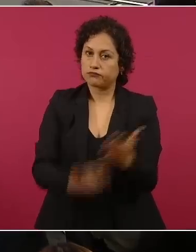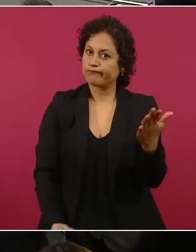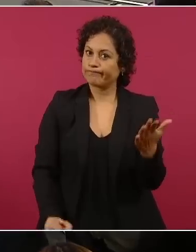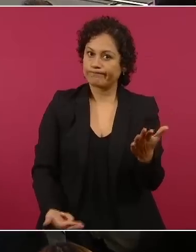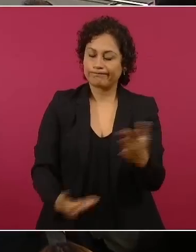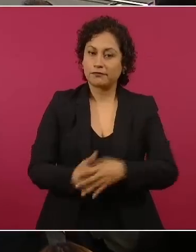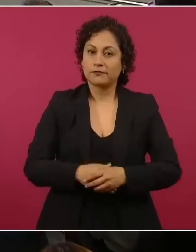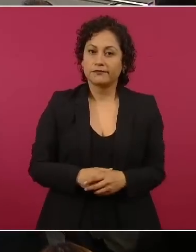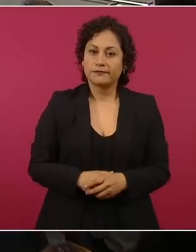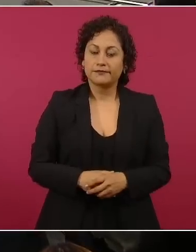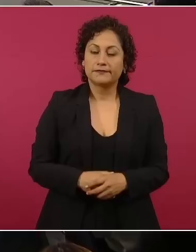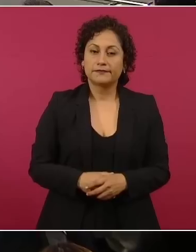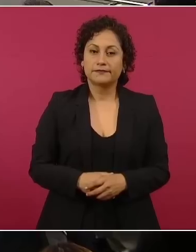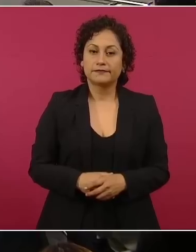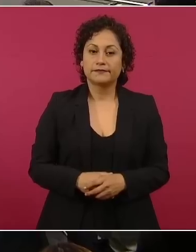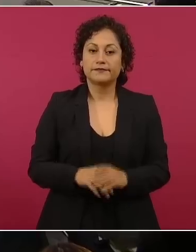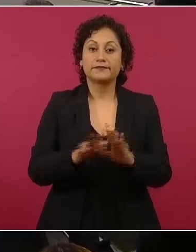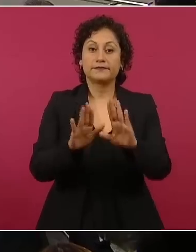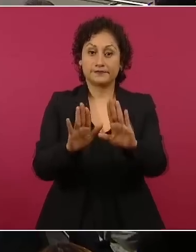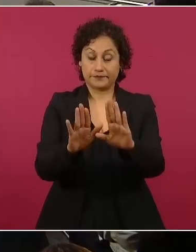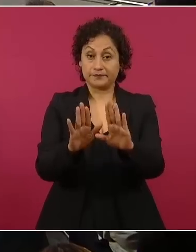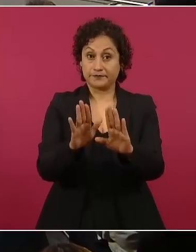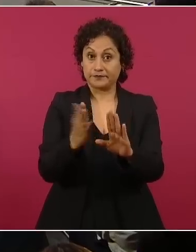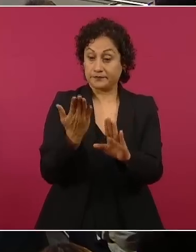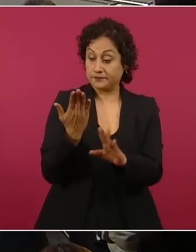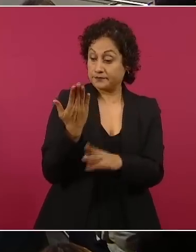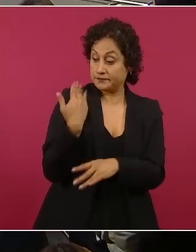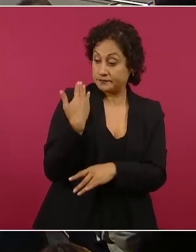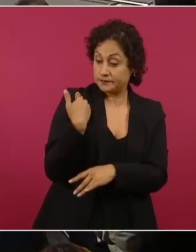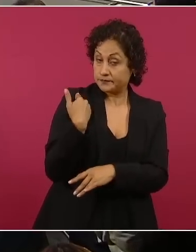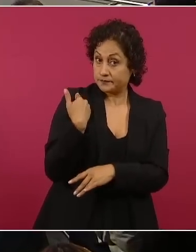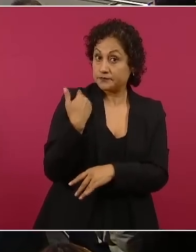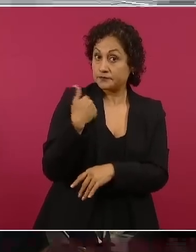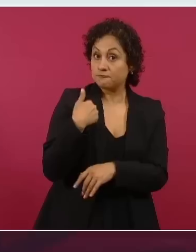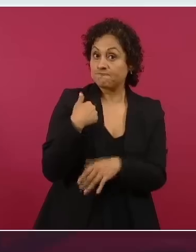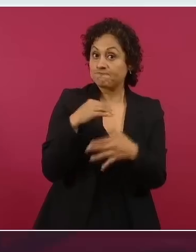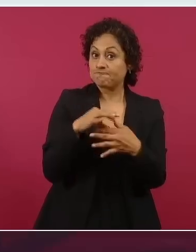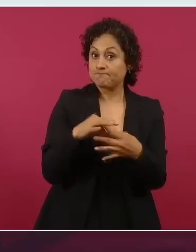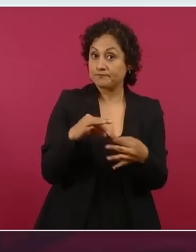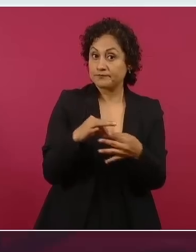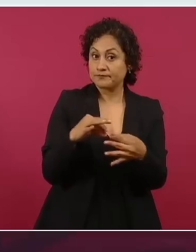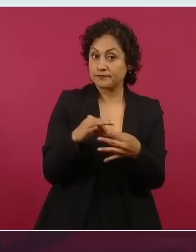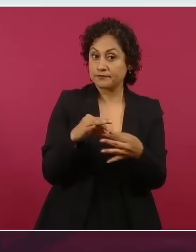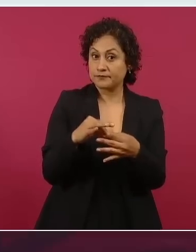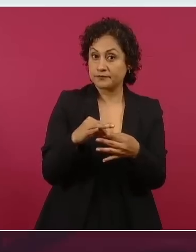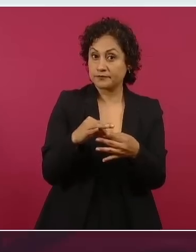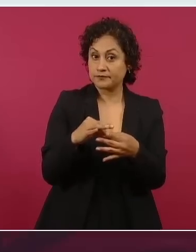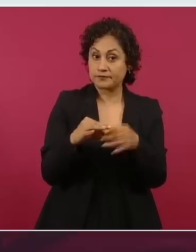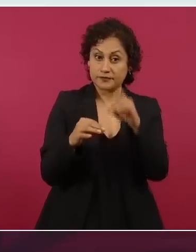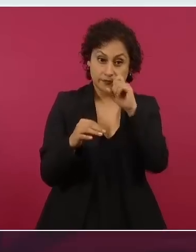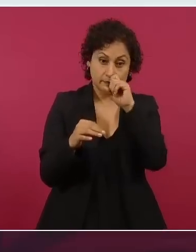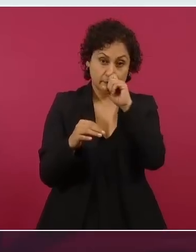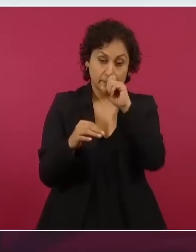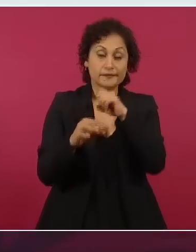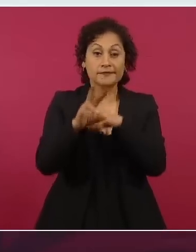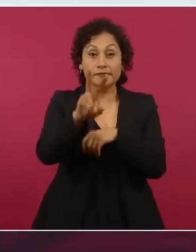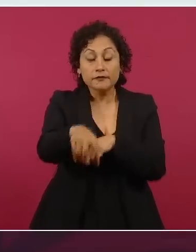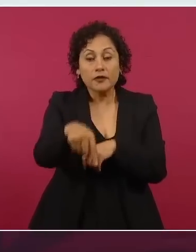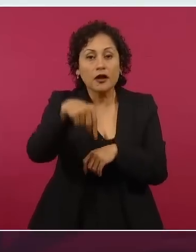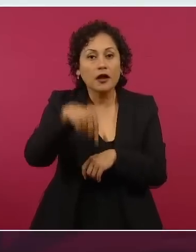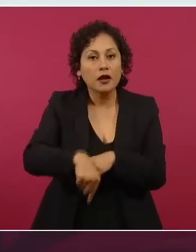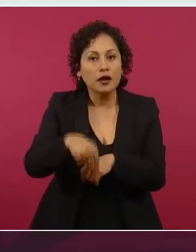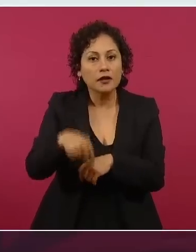Es más, hace unos días, pues aquí en la conferencia yo no sabía